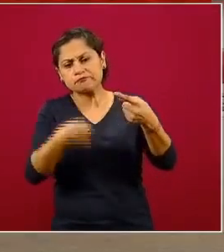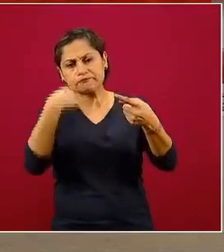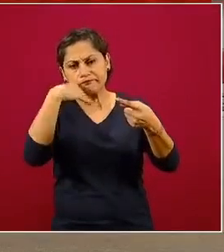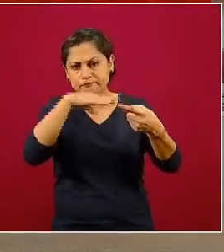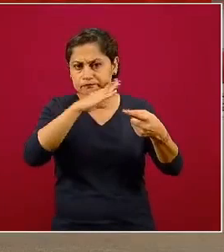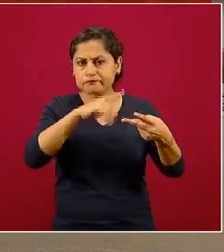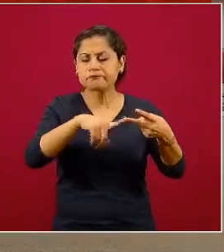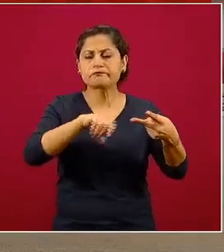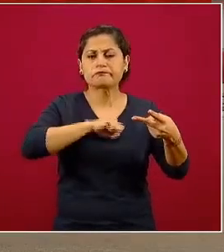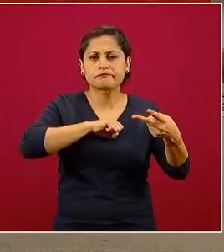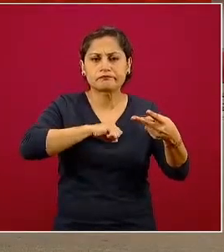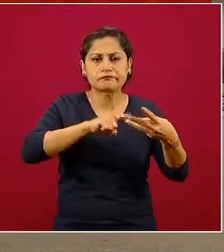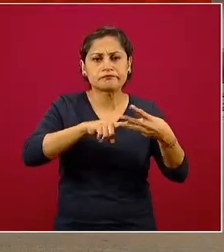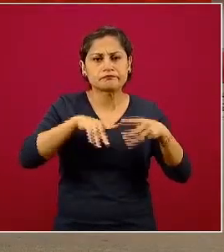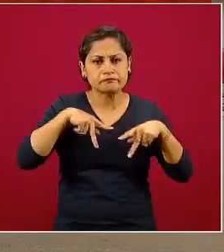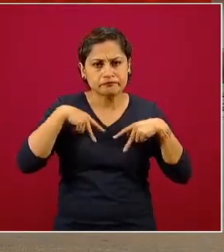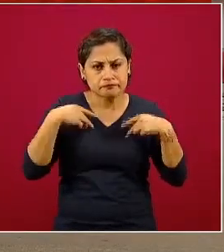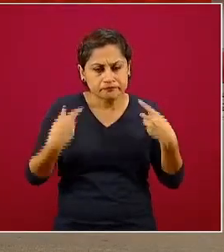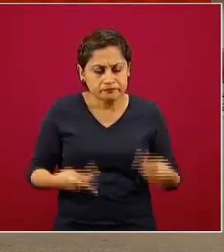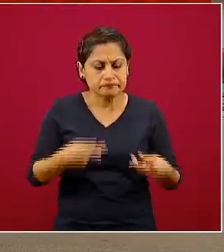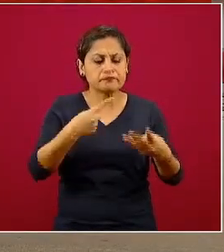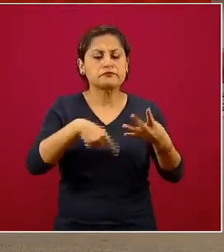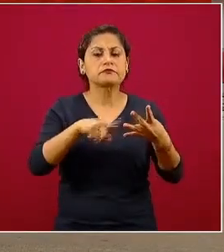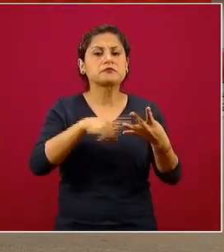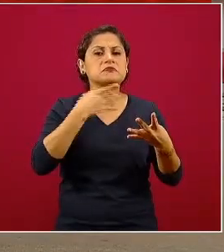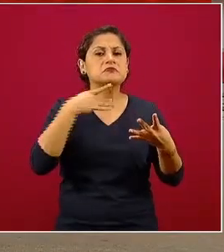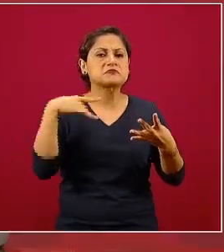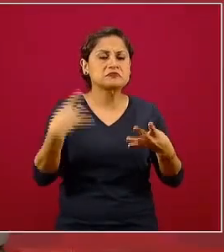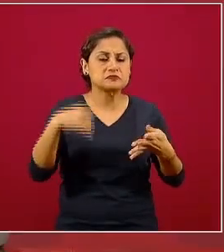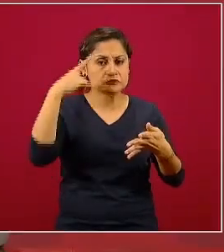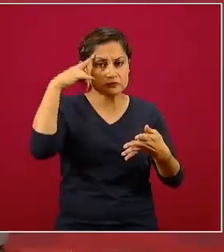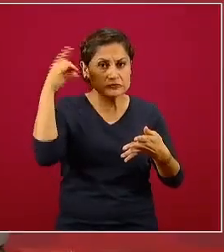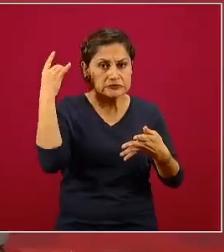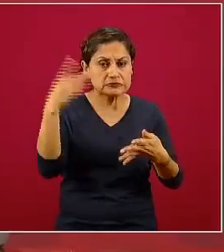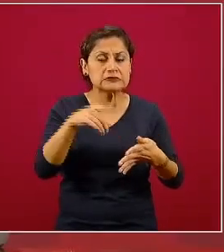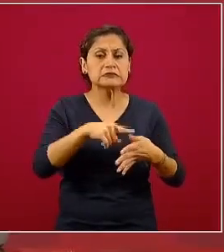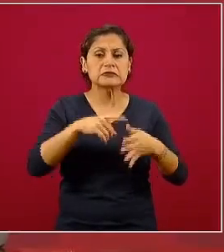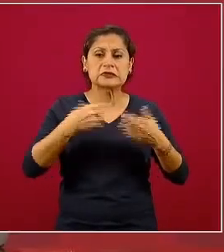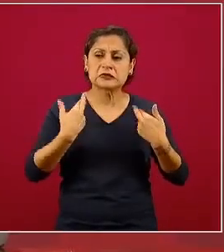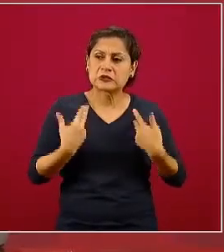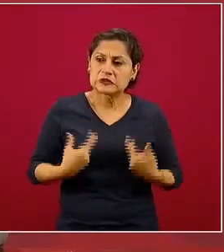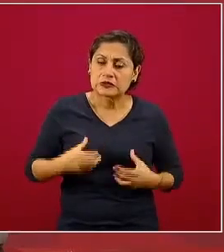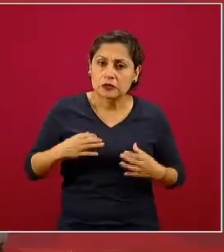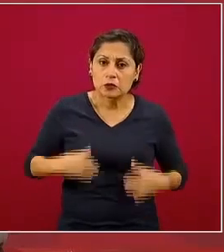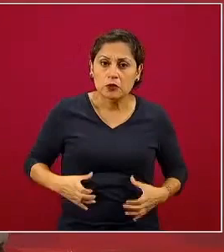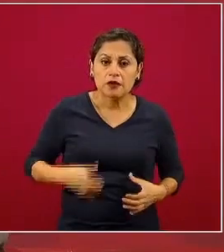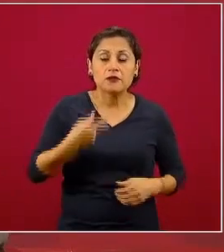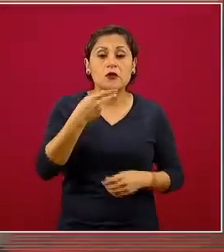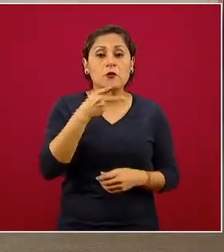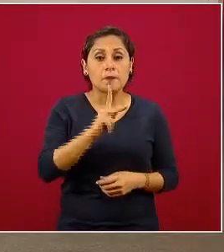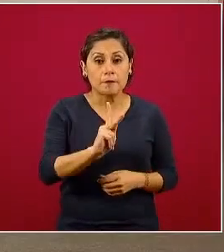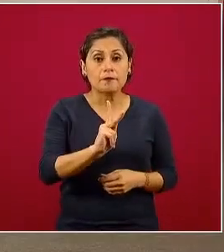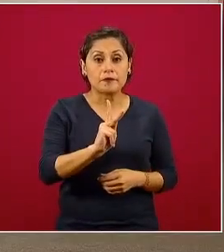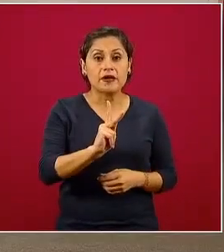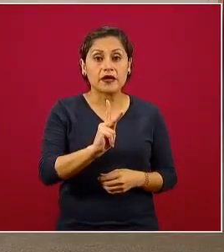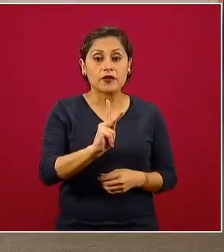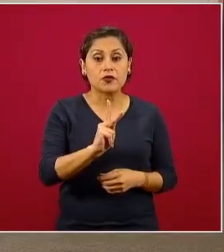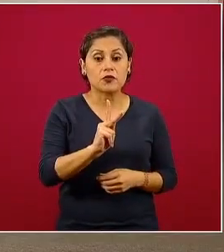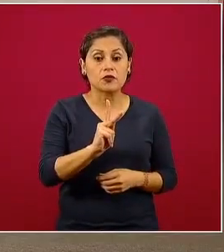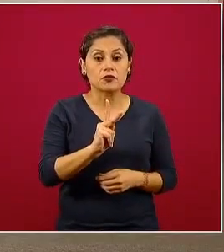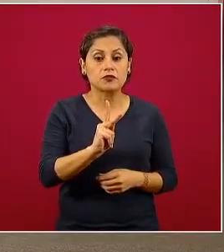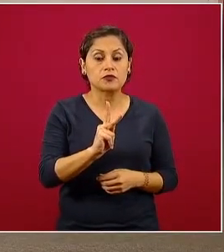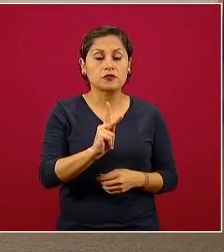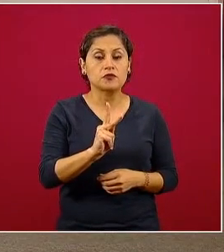tos, fatiga, dolor de garganta, dolor de cabeza, dolor muscular, etcétera, y no tienen características que les hagan